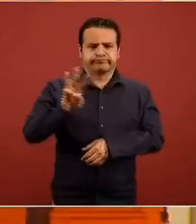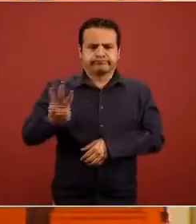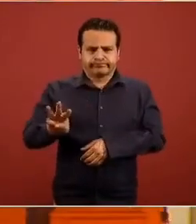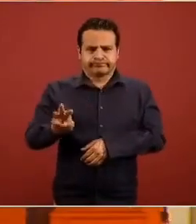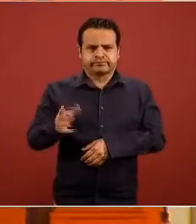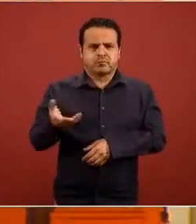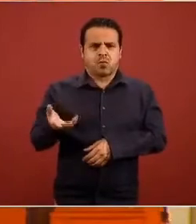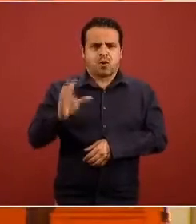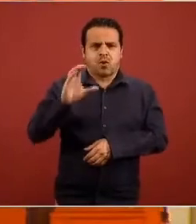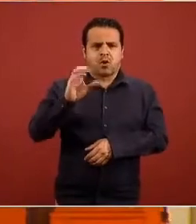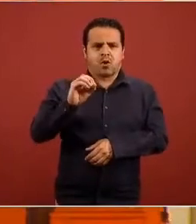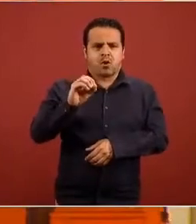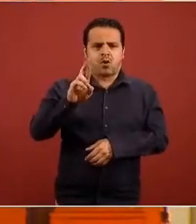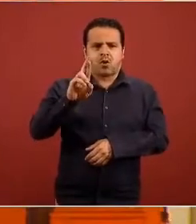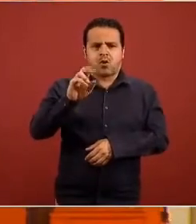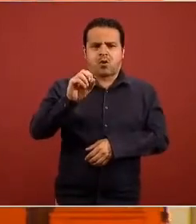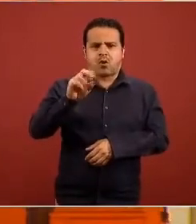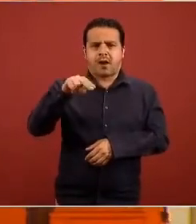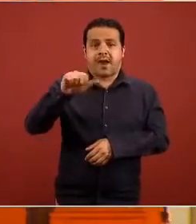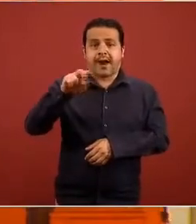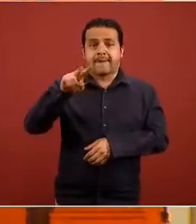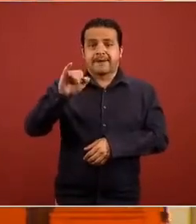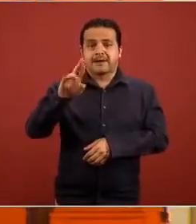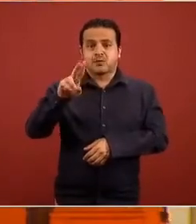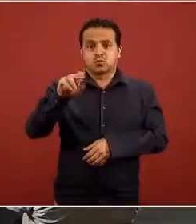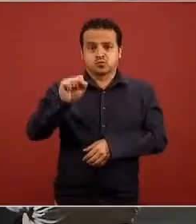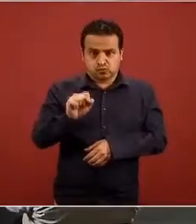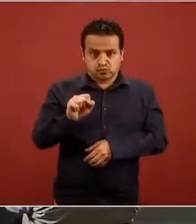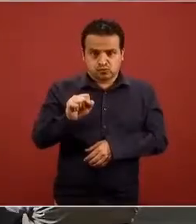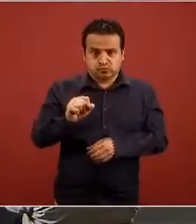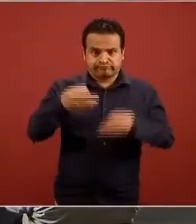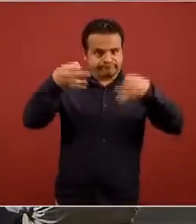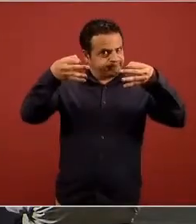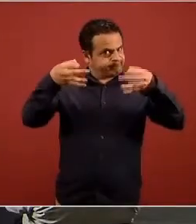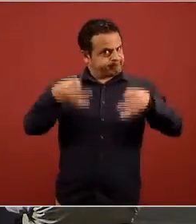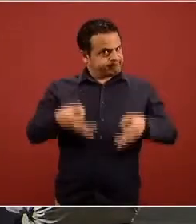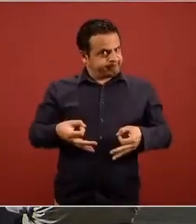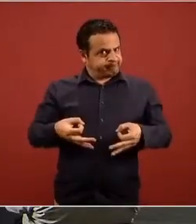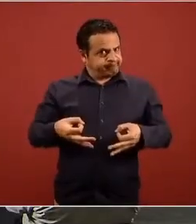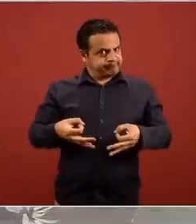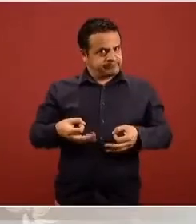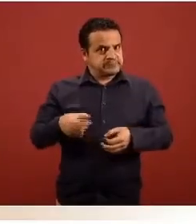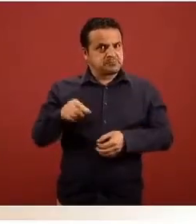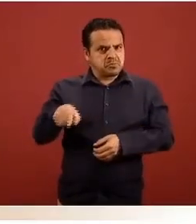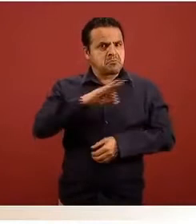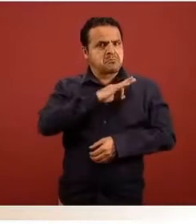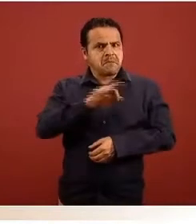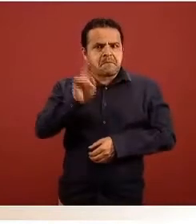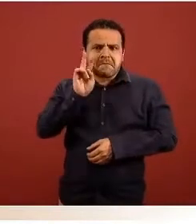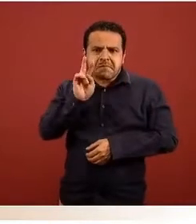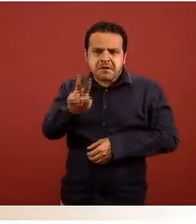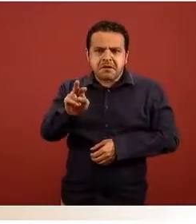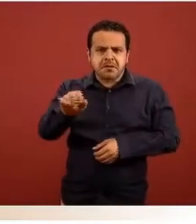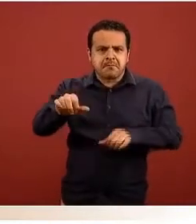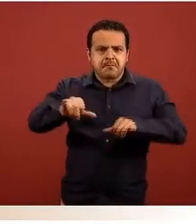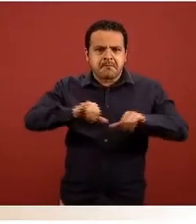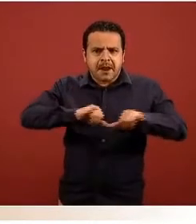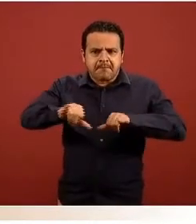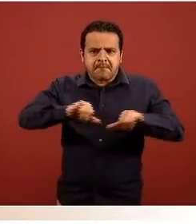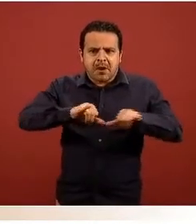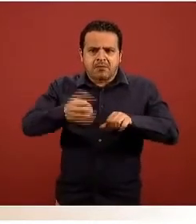coronavirus oficial el micrositio de coronavirus en México donde tienen precisamente representada la carga